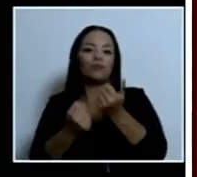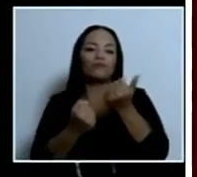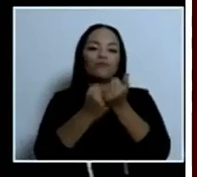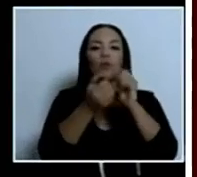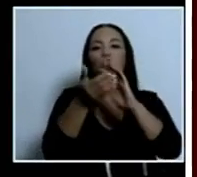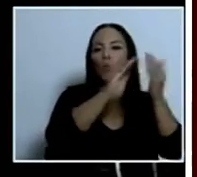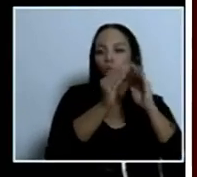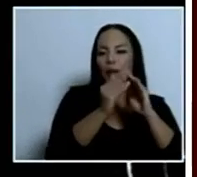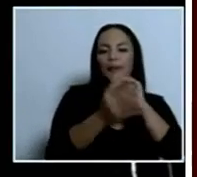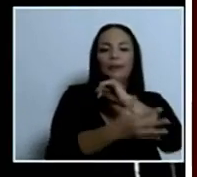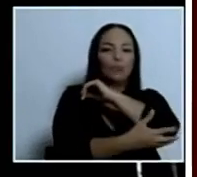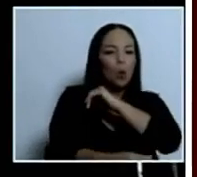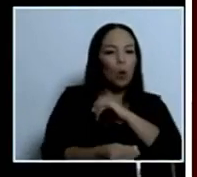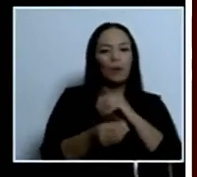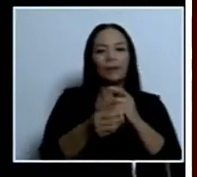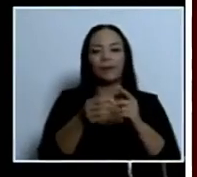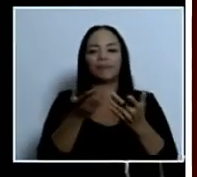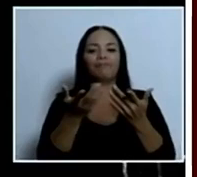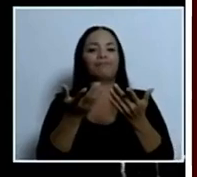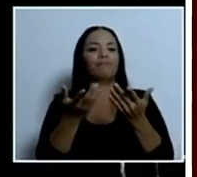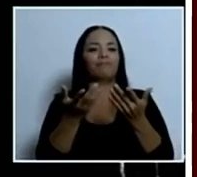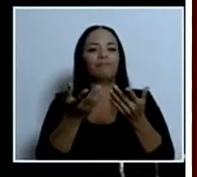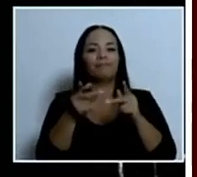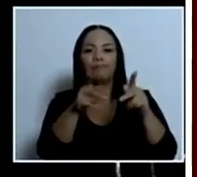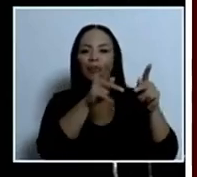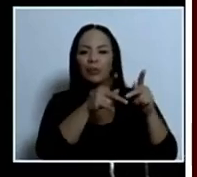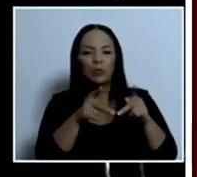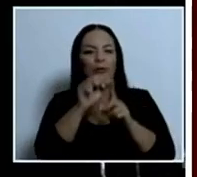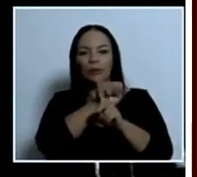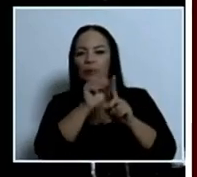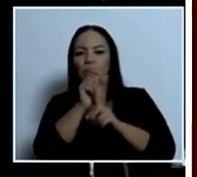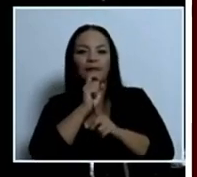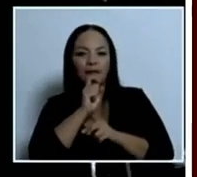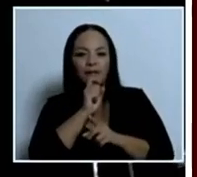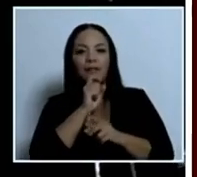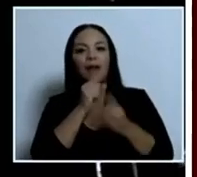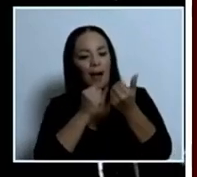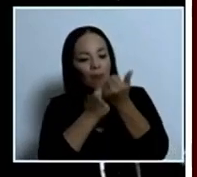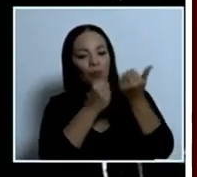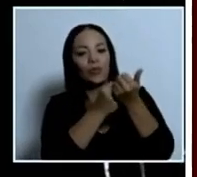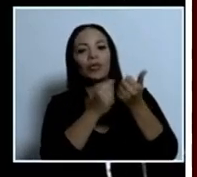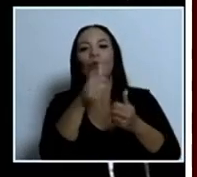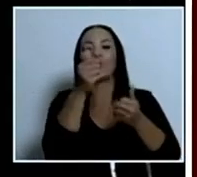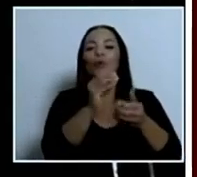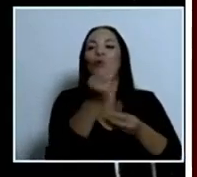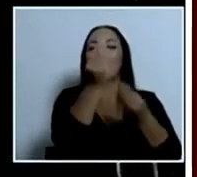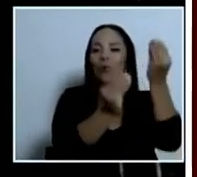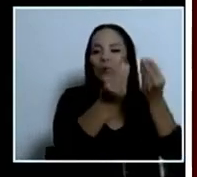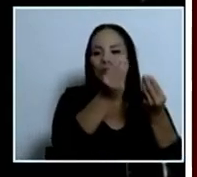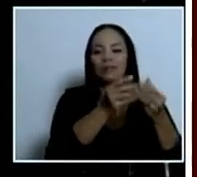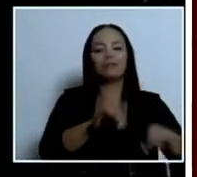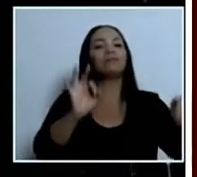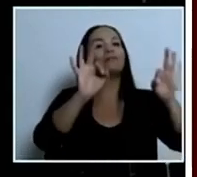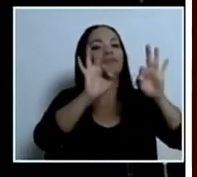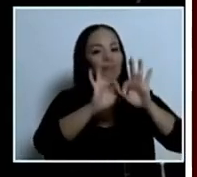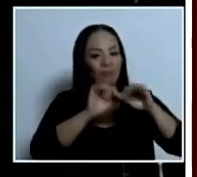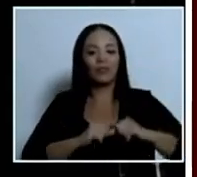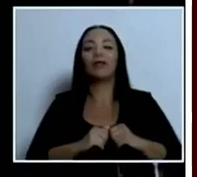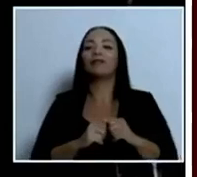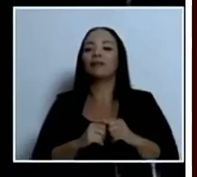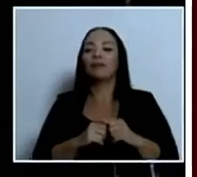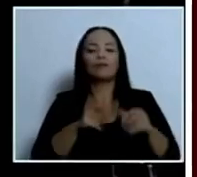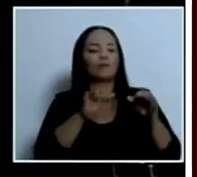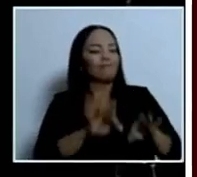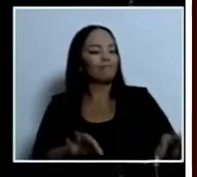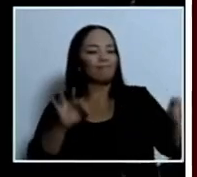de escasos recursos apoyando a otros jóvenes. Para nosotros eso es muy importante y es fundamental.